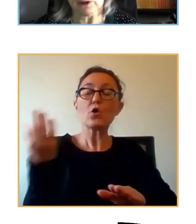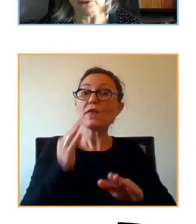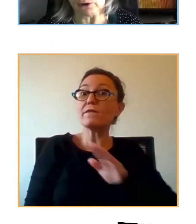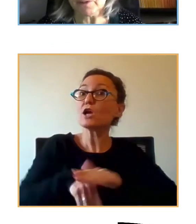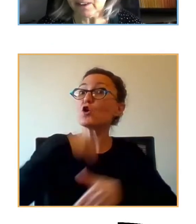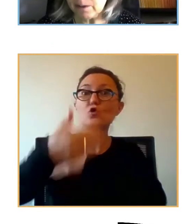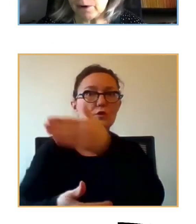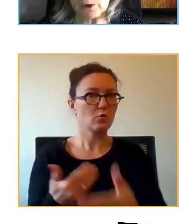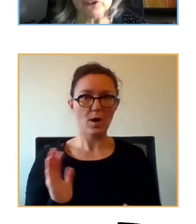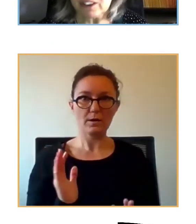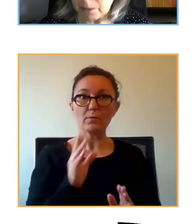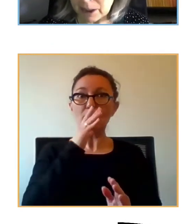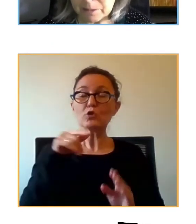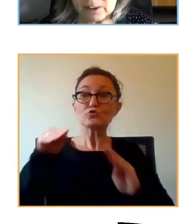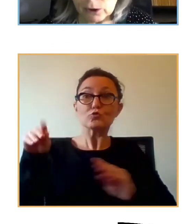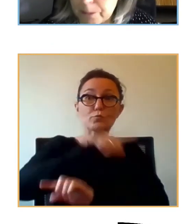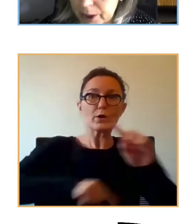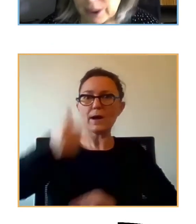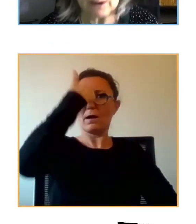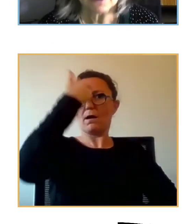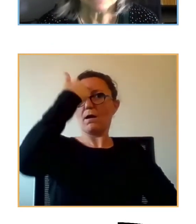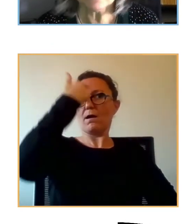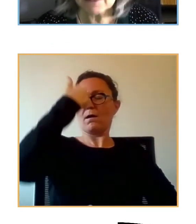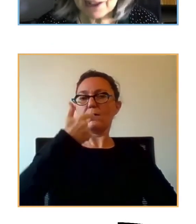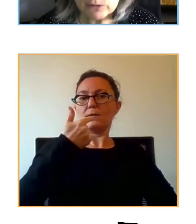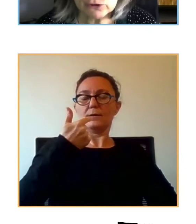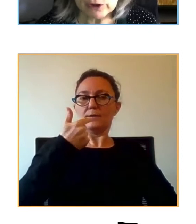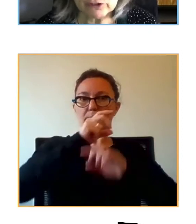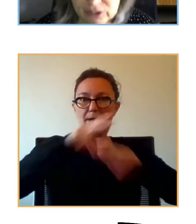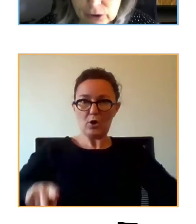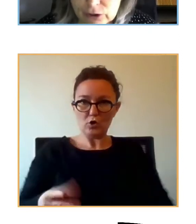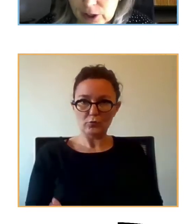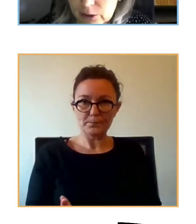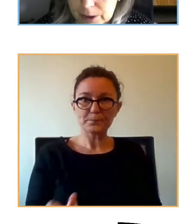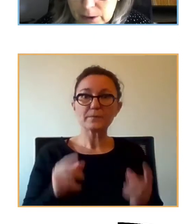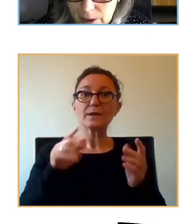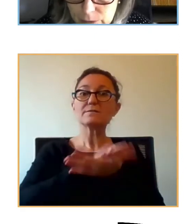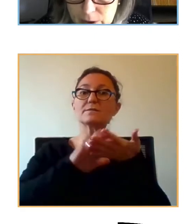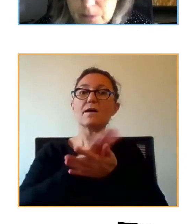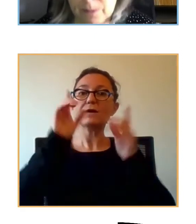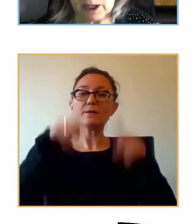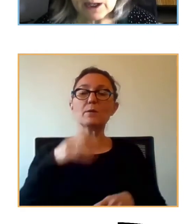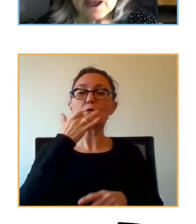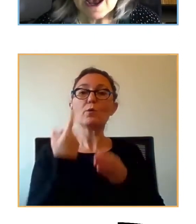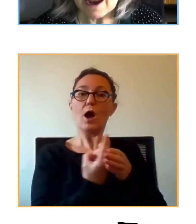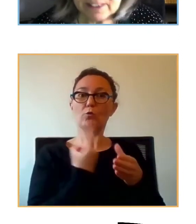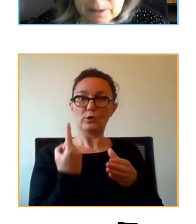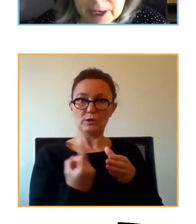su trastorno obsesivo o si estaba en remisión lo empeora. Se ha hablado mucho de los trastornos del espectro del autismo.